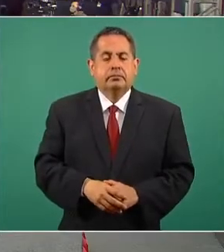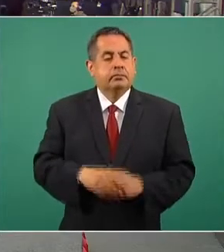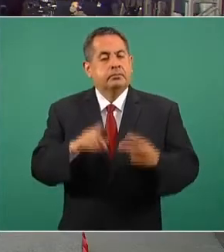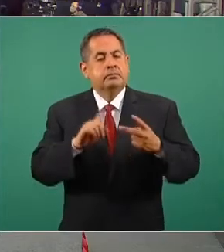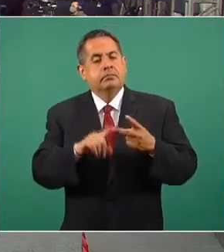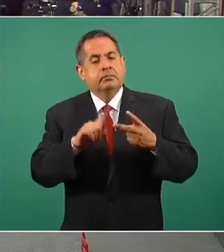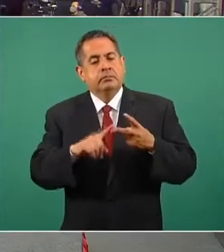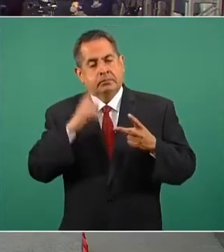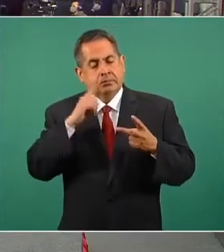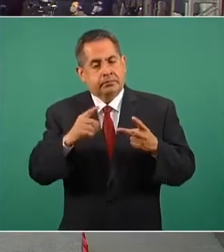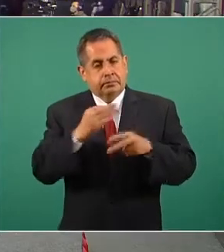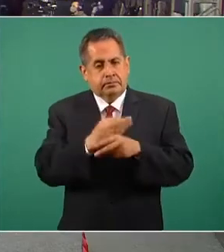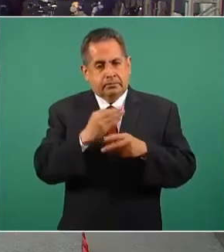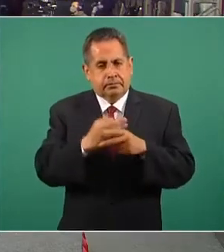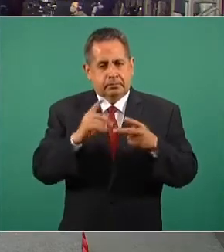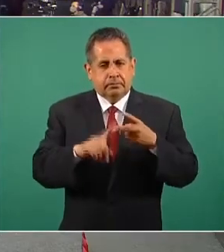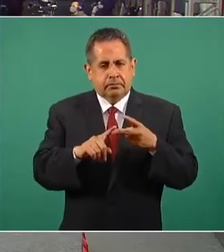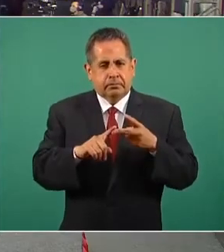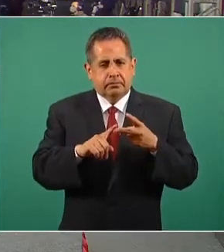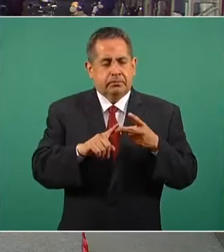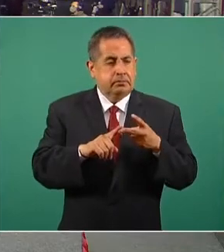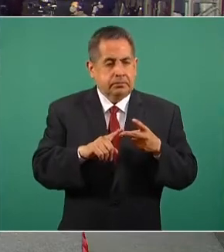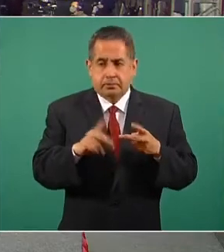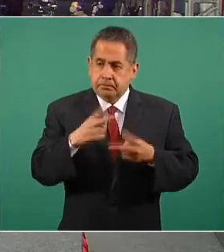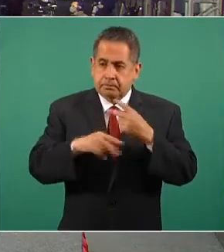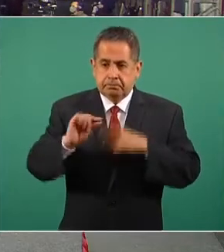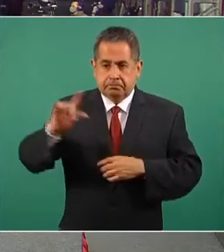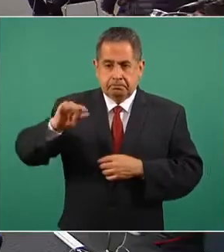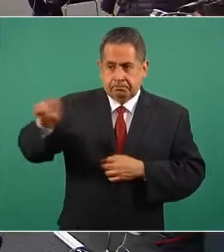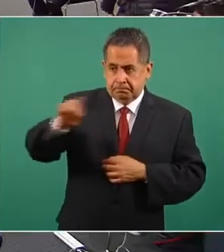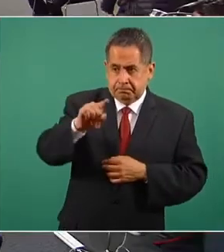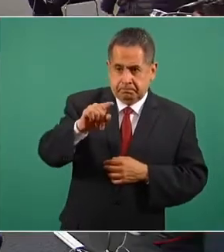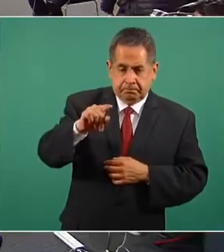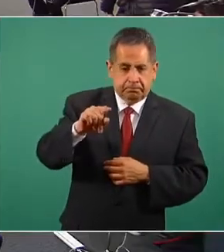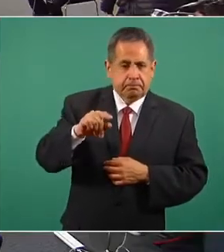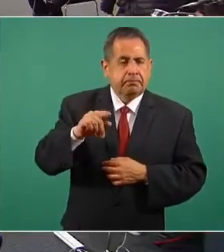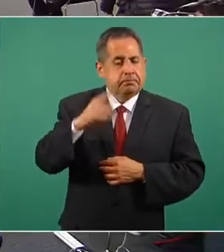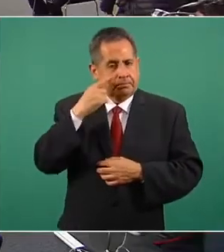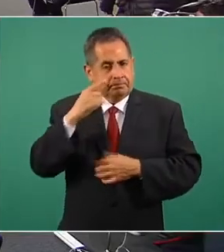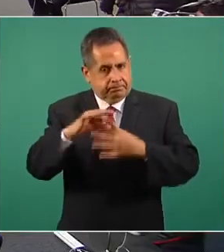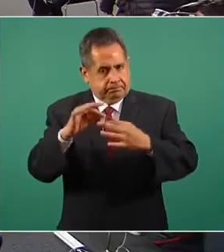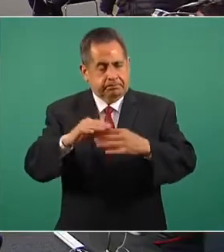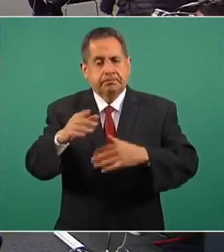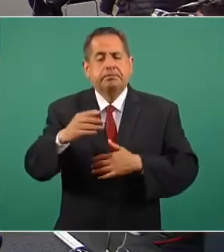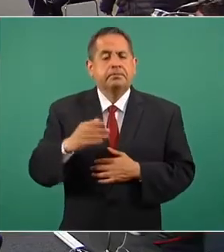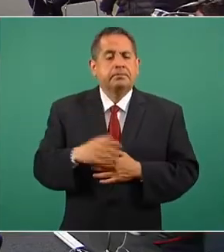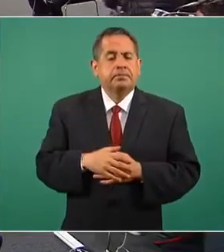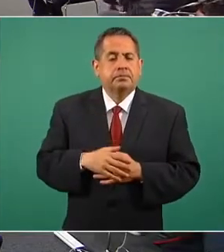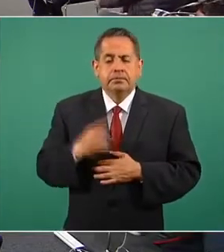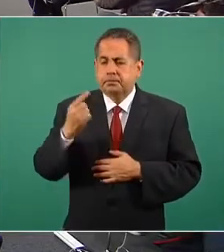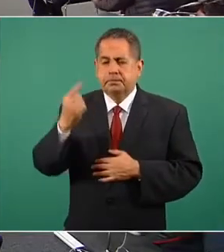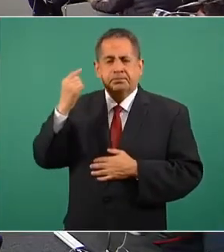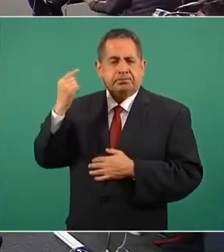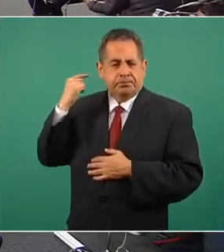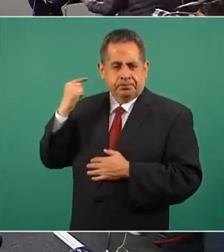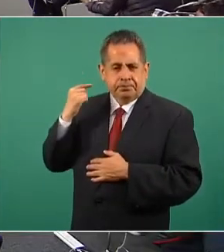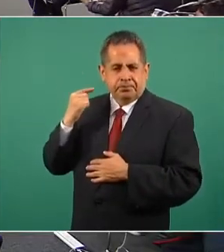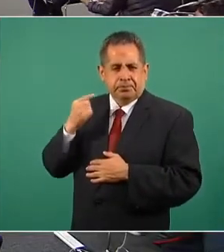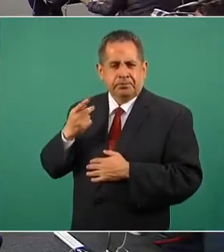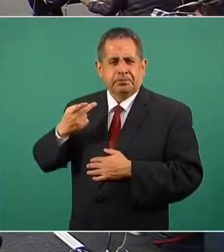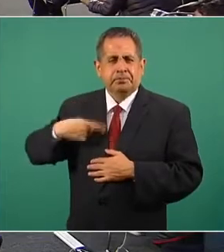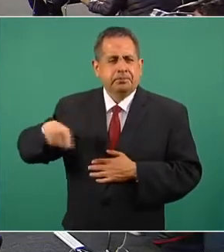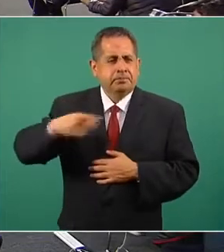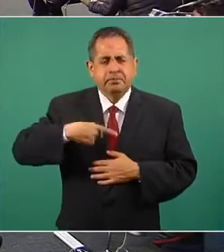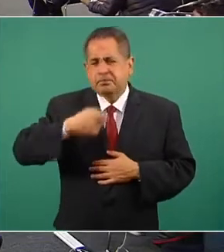siguiente pregunta, aprovechando la presencia de las autoridades sanitarias. En días pasados, varias personas de la tercera